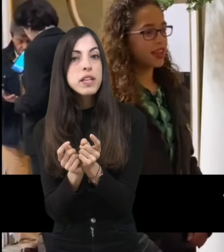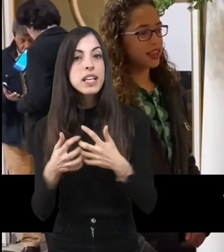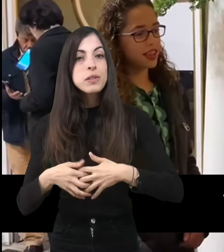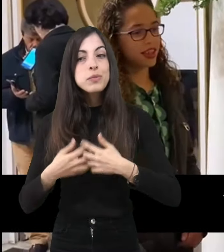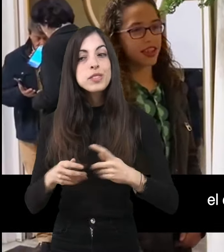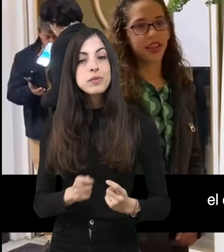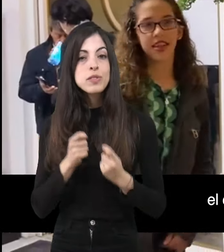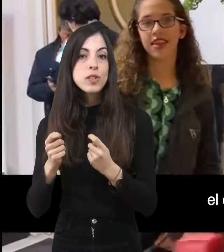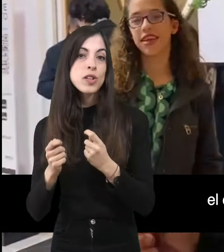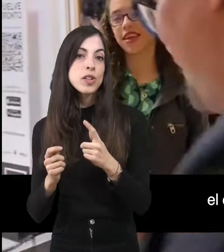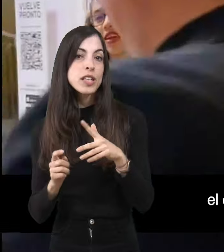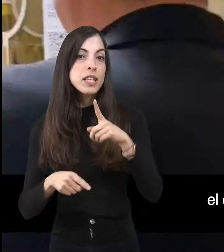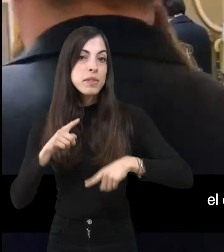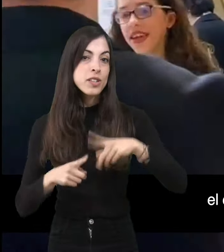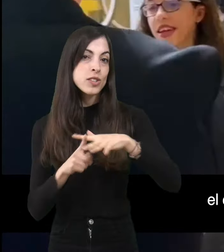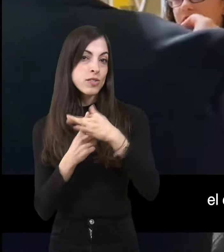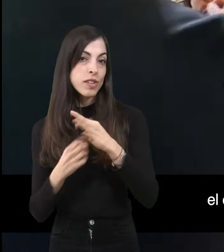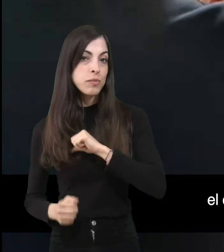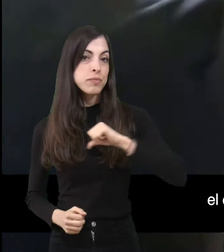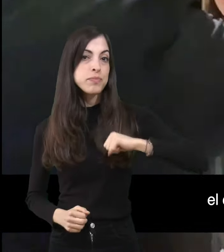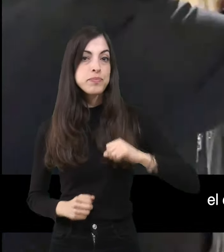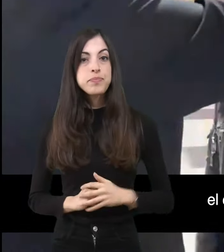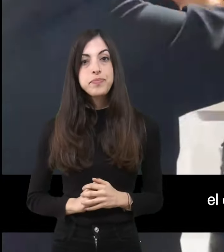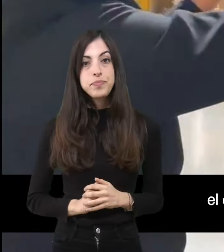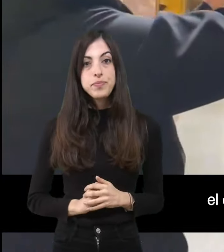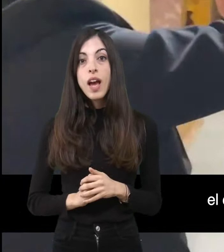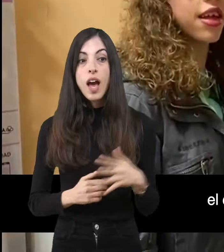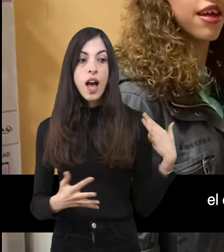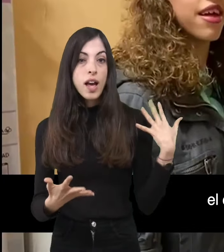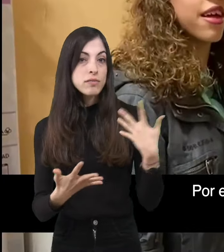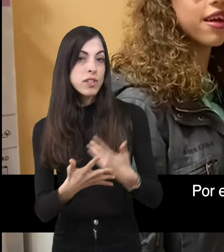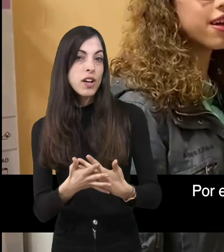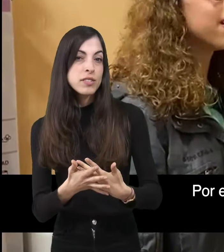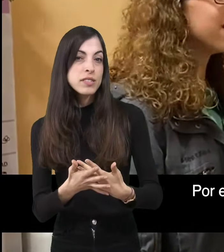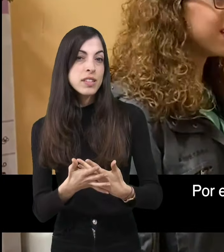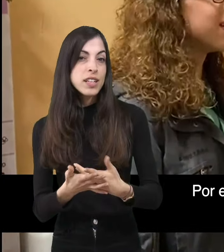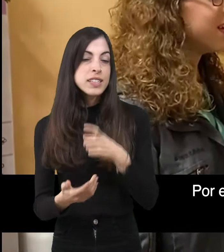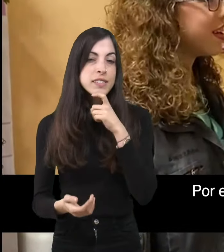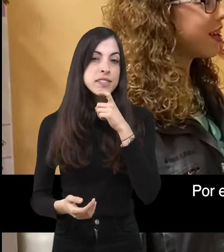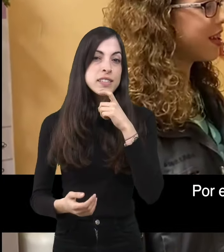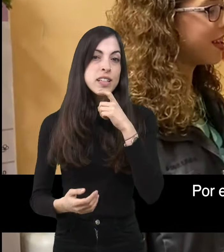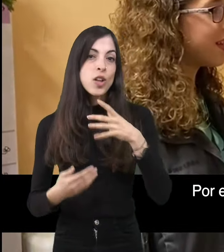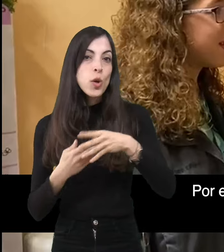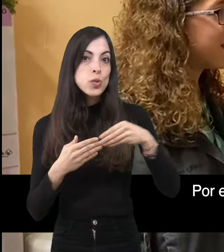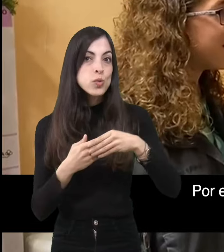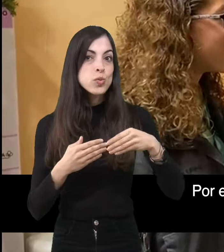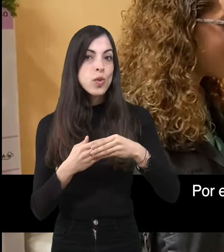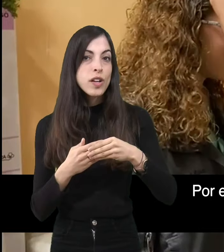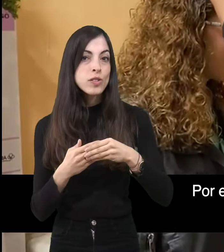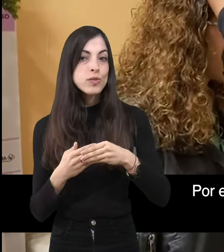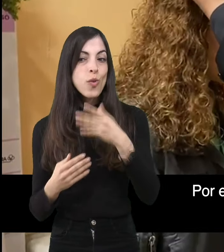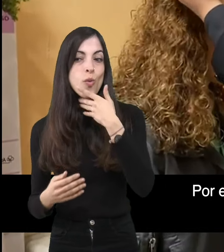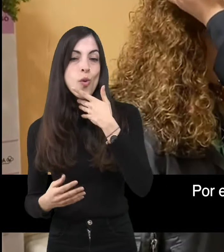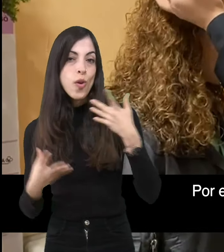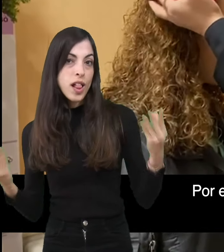y se les entrega el dispositivo más adecuado para su situación particular. Por el momento está costando un poco que los destinatarios